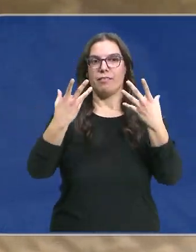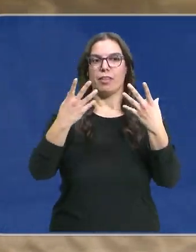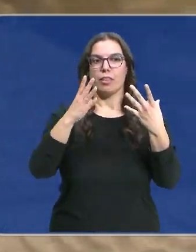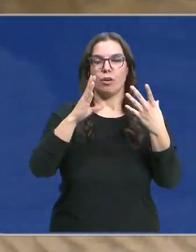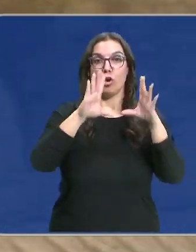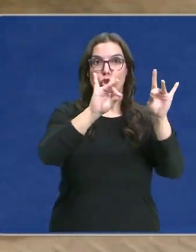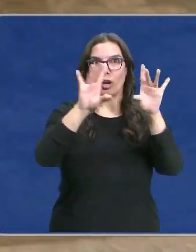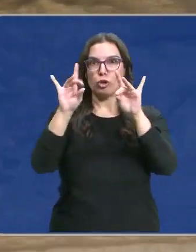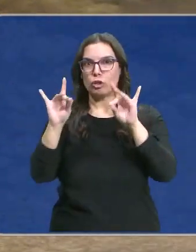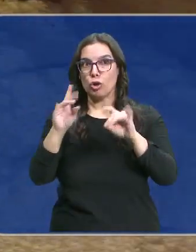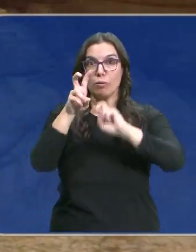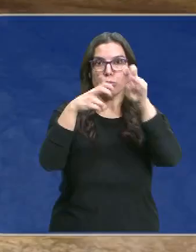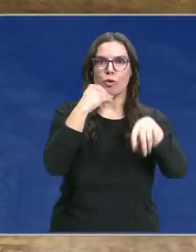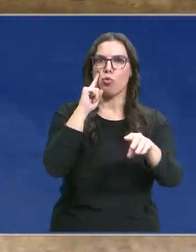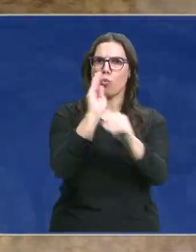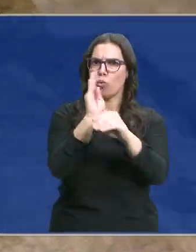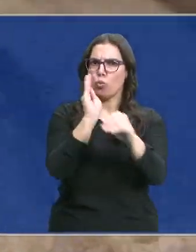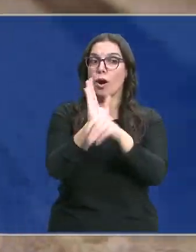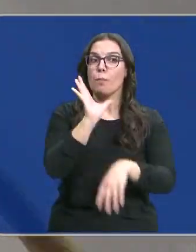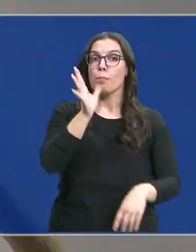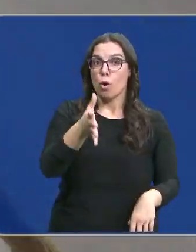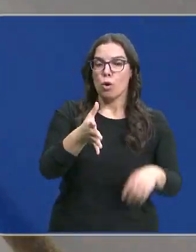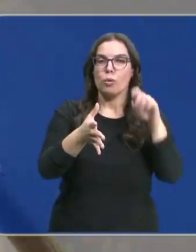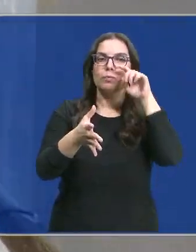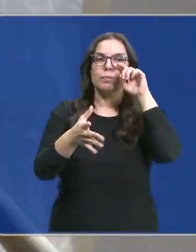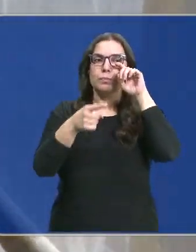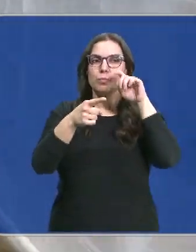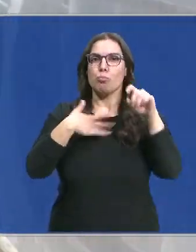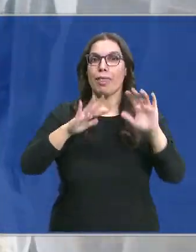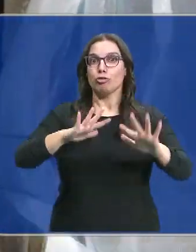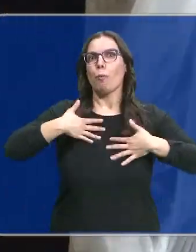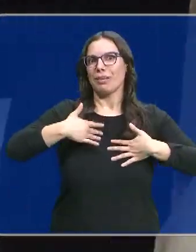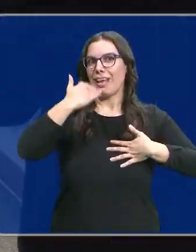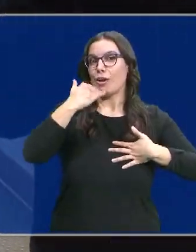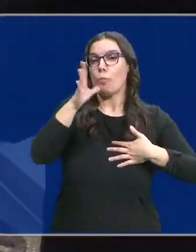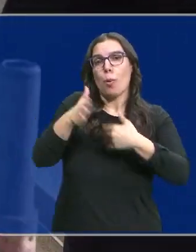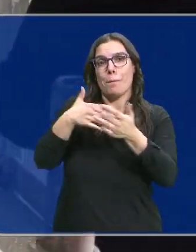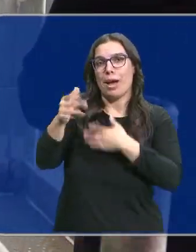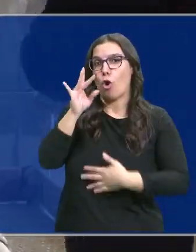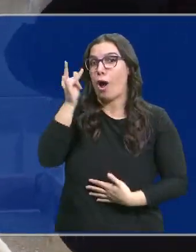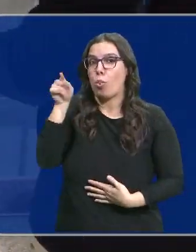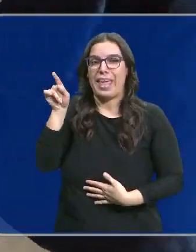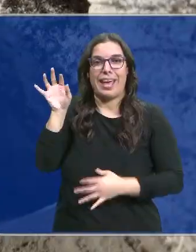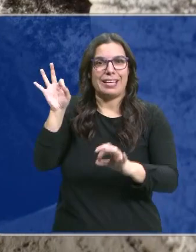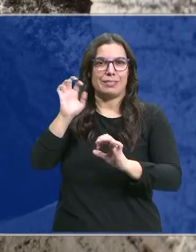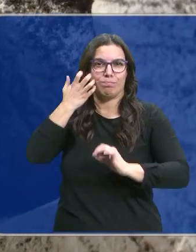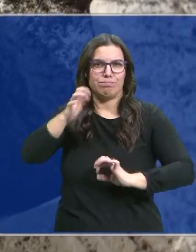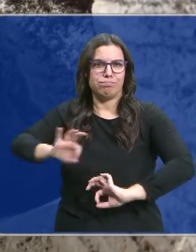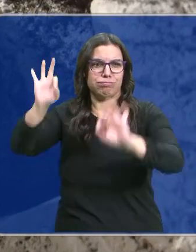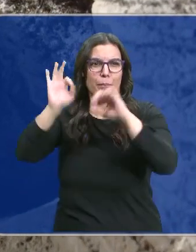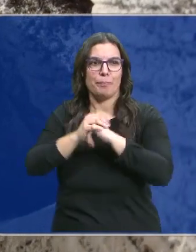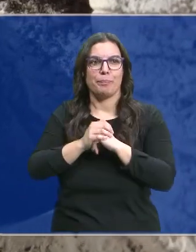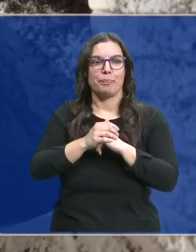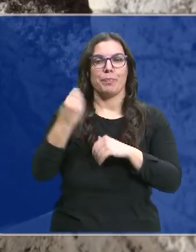eres muy cuidadoso porque el edificio podría tener sorpresas impensadas. Junto al San